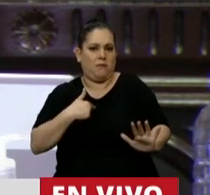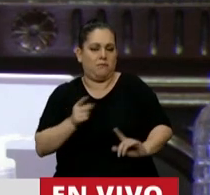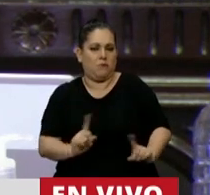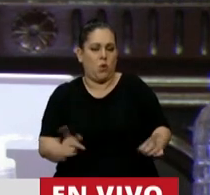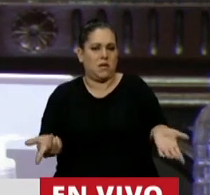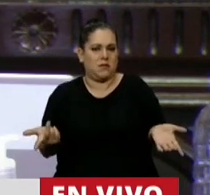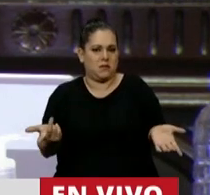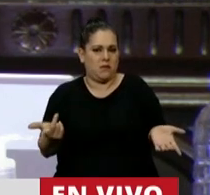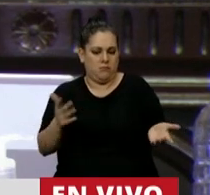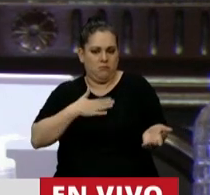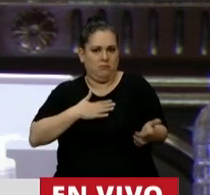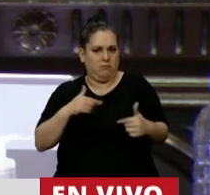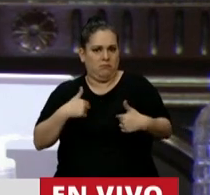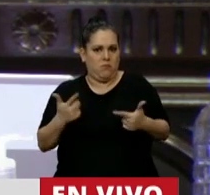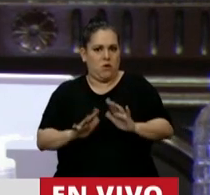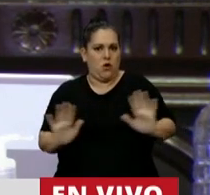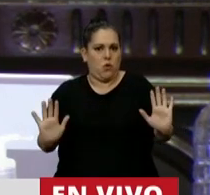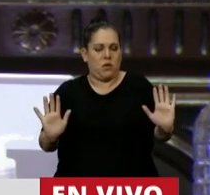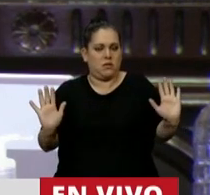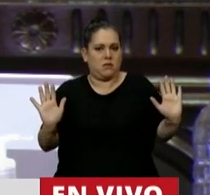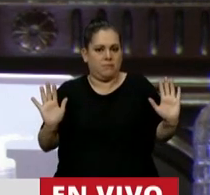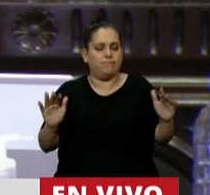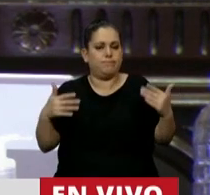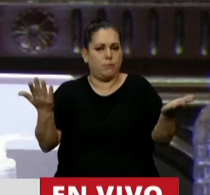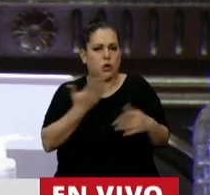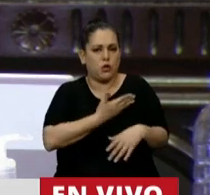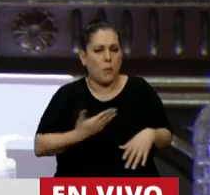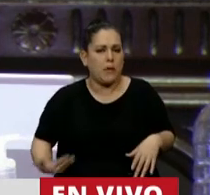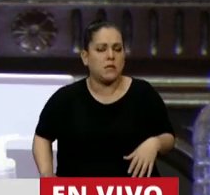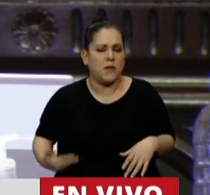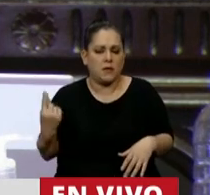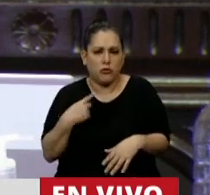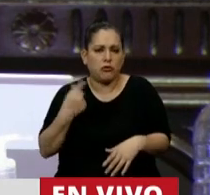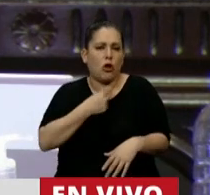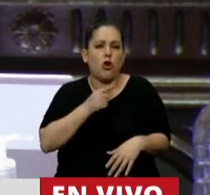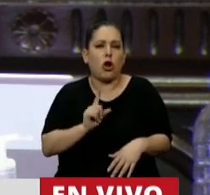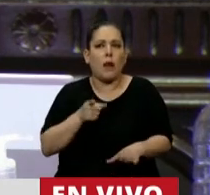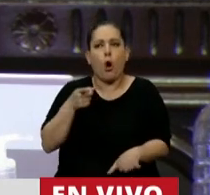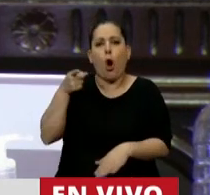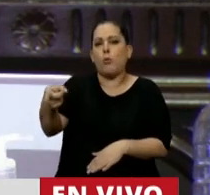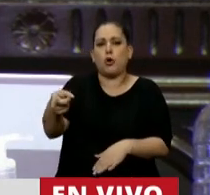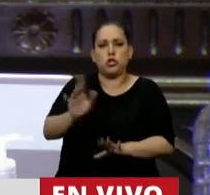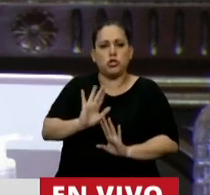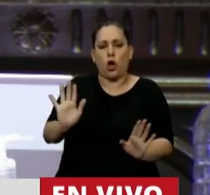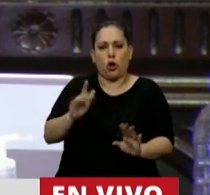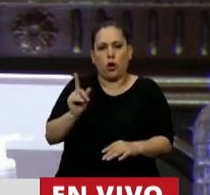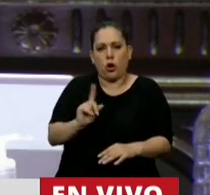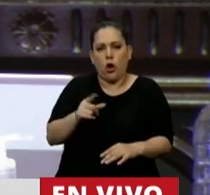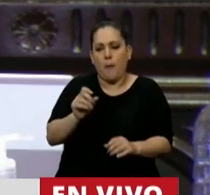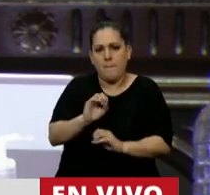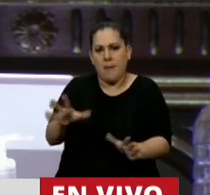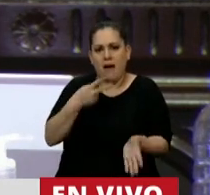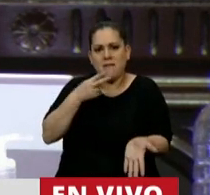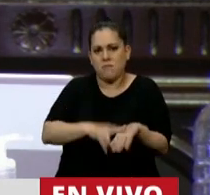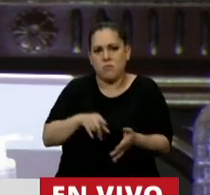de los que ya no disponen. Señora Presidenta, no venimos aquí a oponernos solamente a un muy mal impuesto.